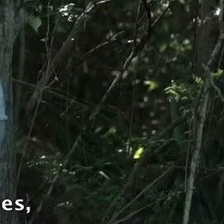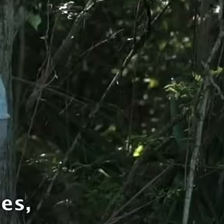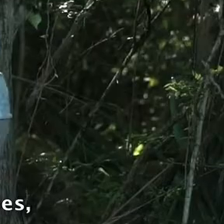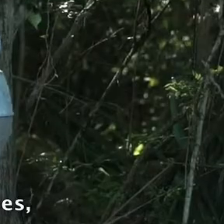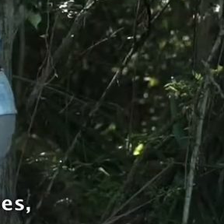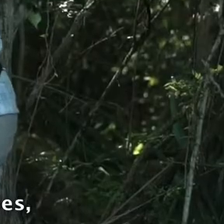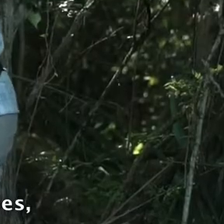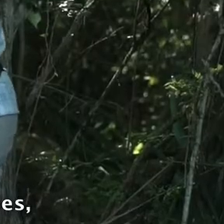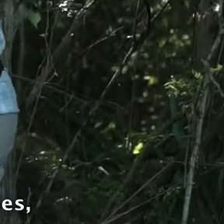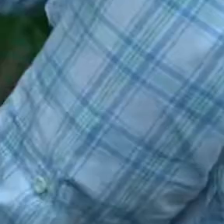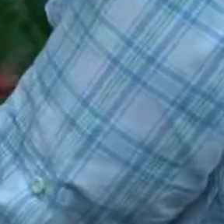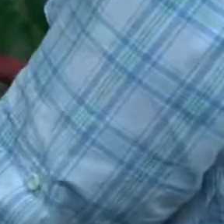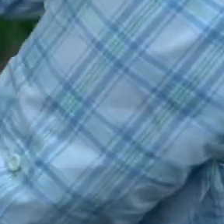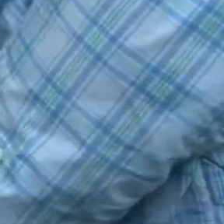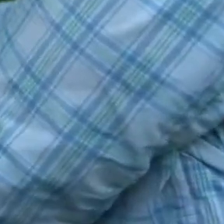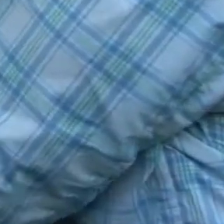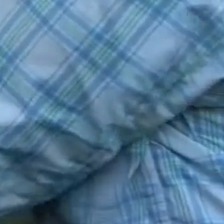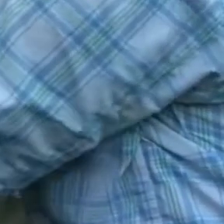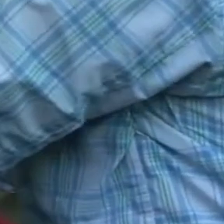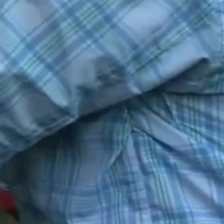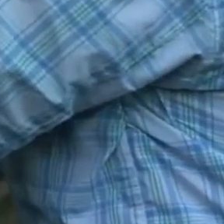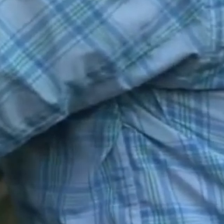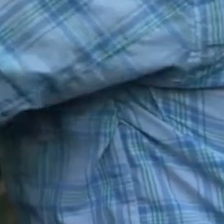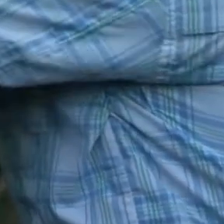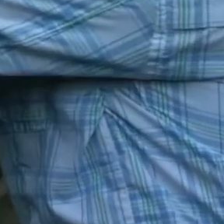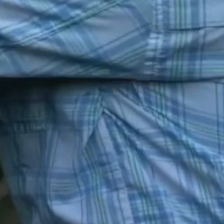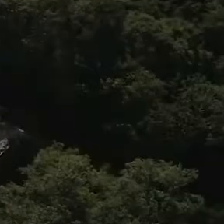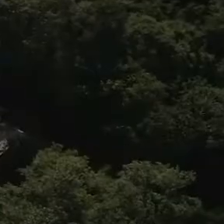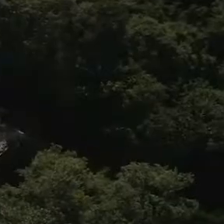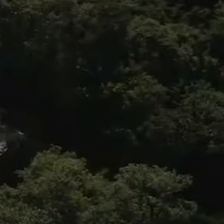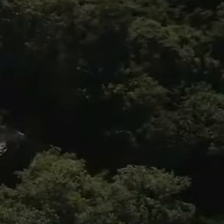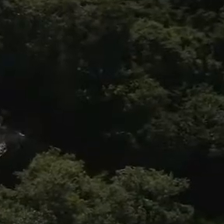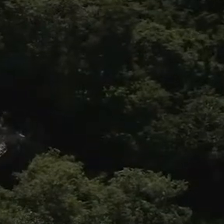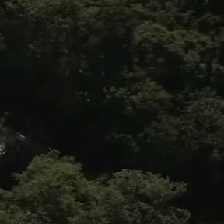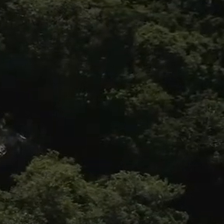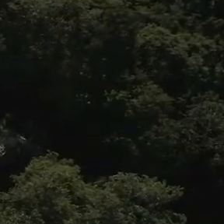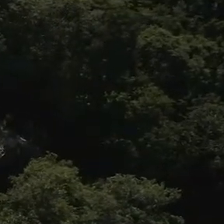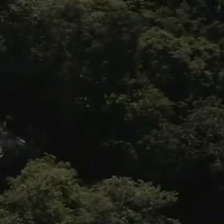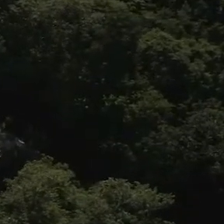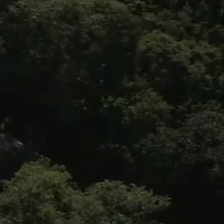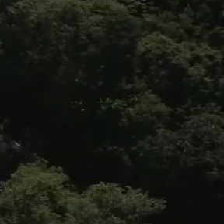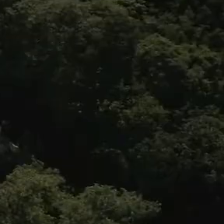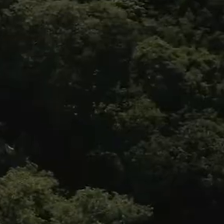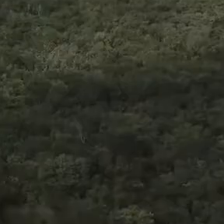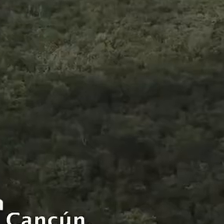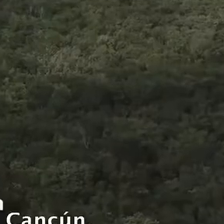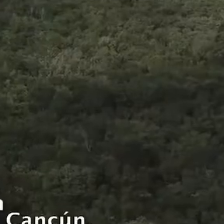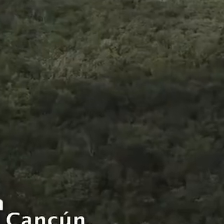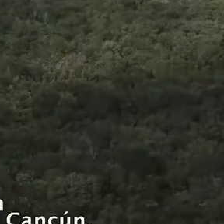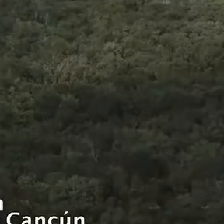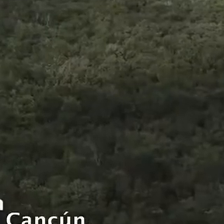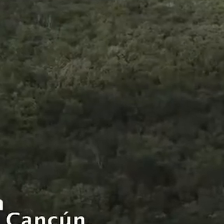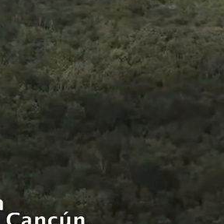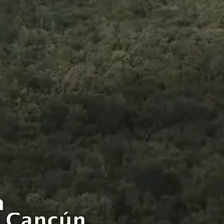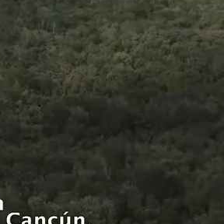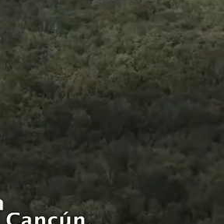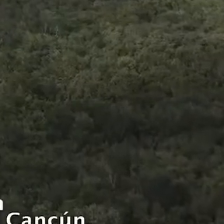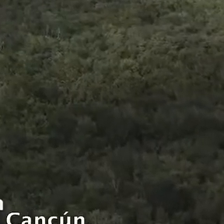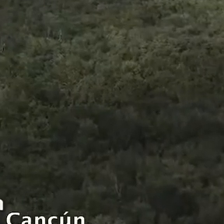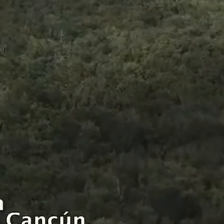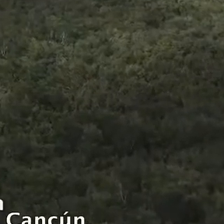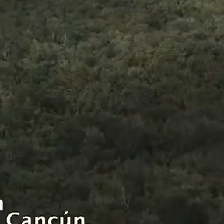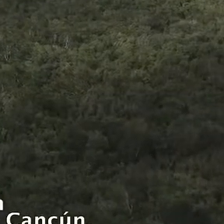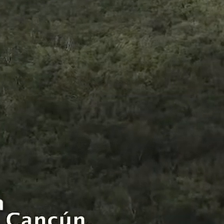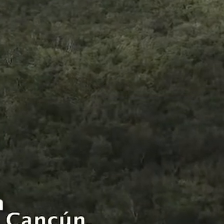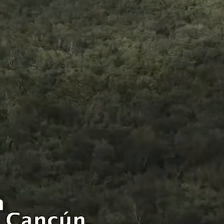el dictaminado y prospección de los arqueólogos del INE y la elaboración del plan de salvamento. Los 257